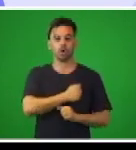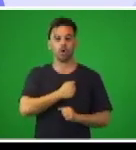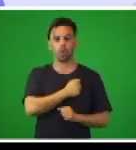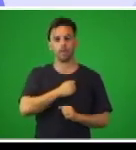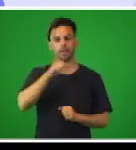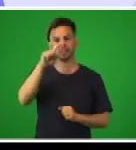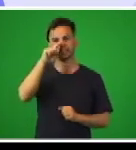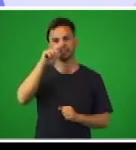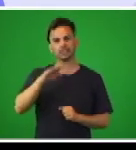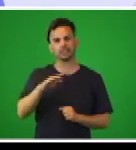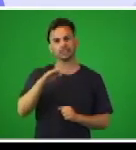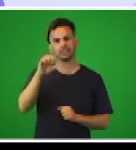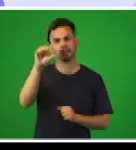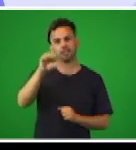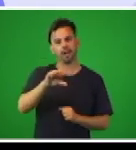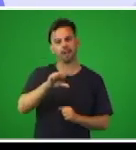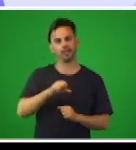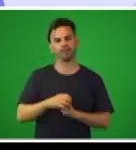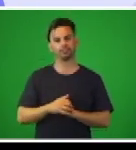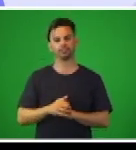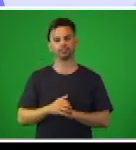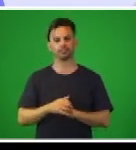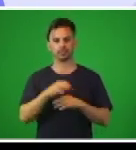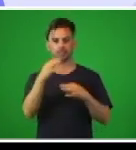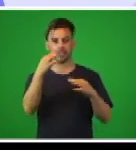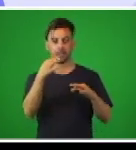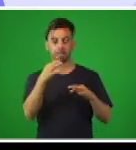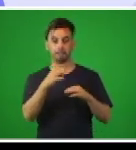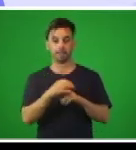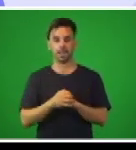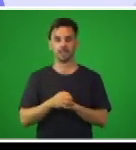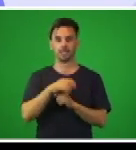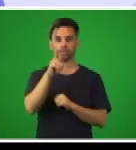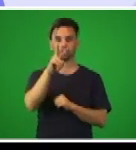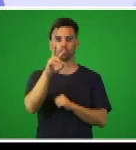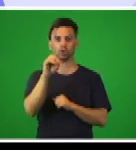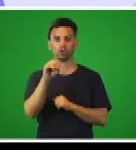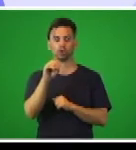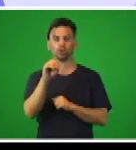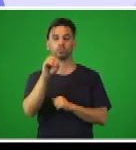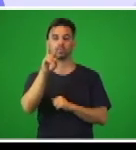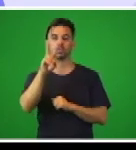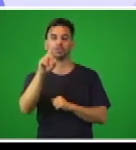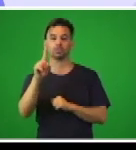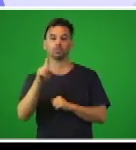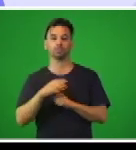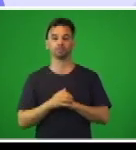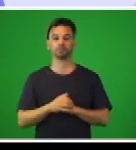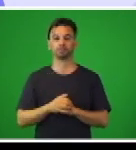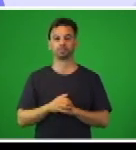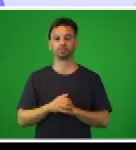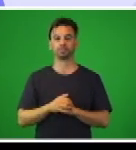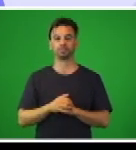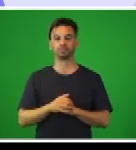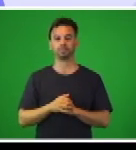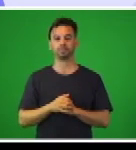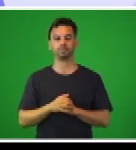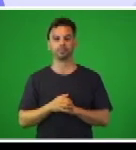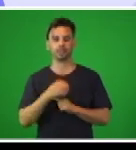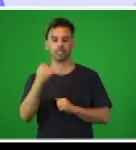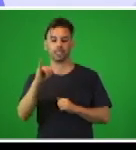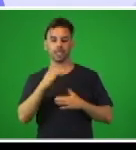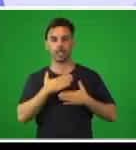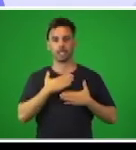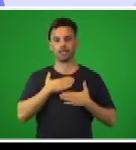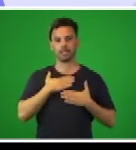trabajado en nuestra escuela primaria que aparece en la página 221, y como estudio independiente, como una manera